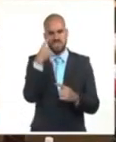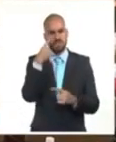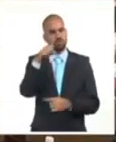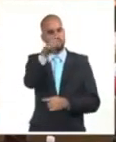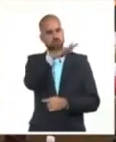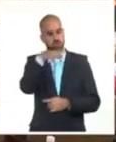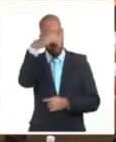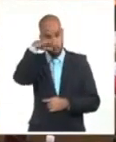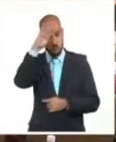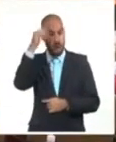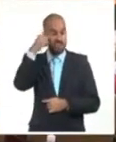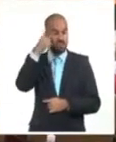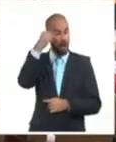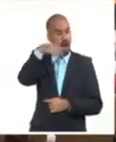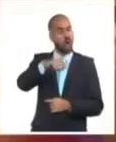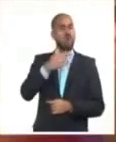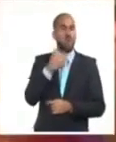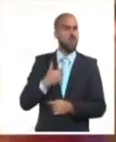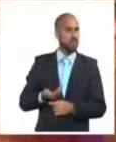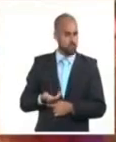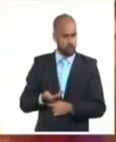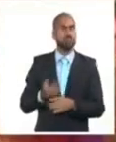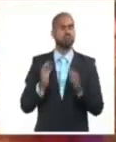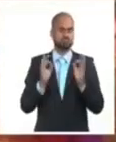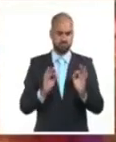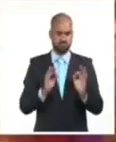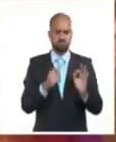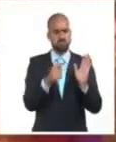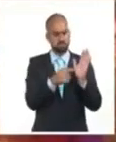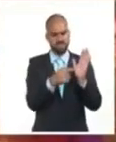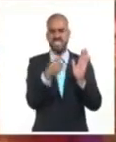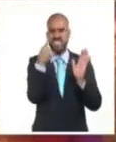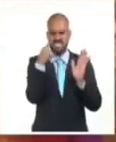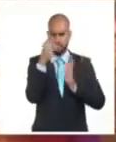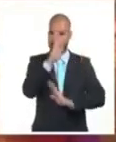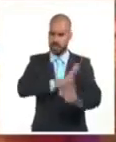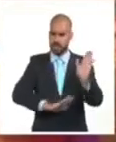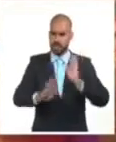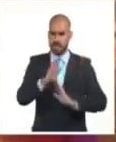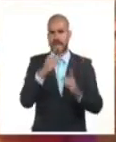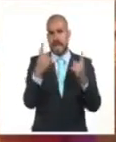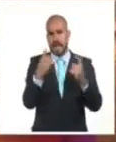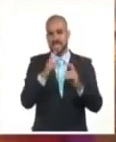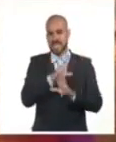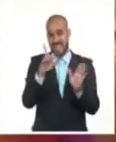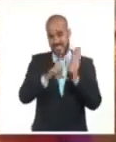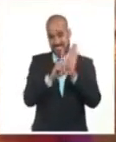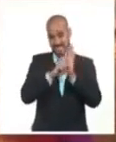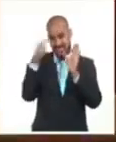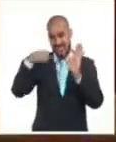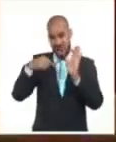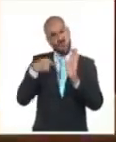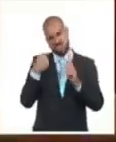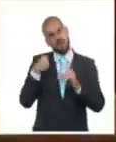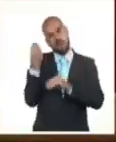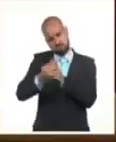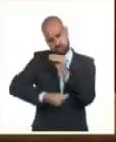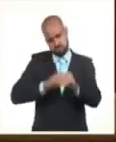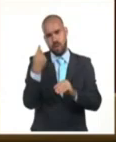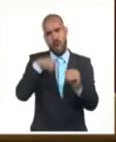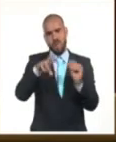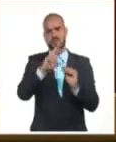contemporánea y responde a la necesidad de transformar la legislación vigente en esta